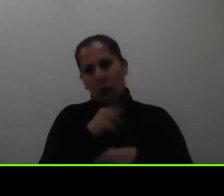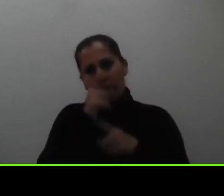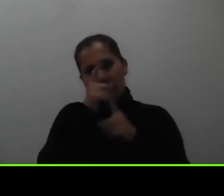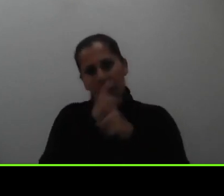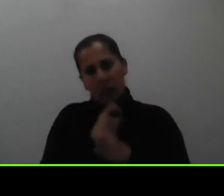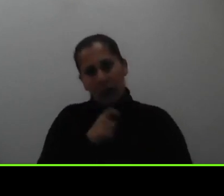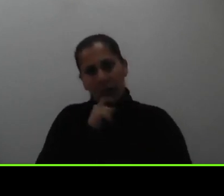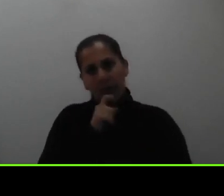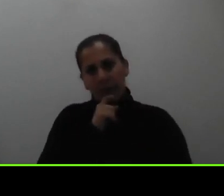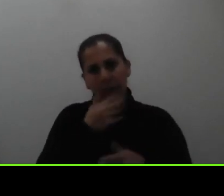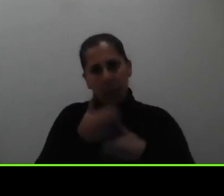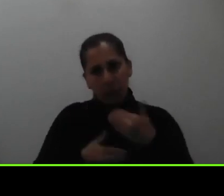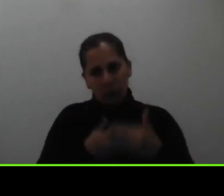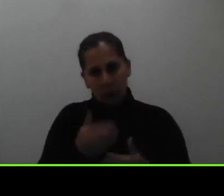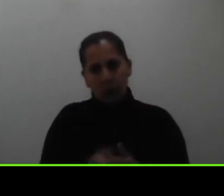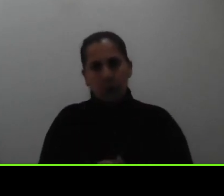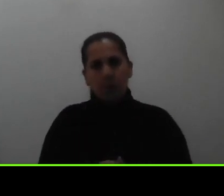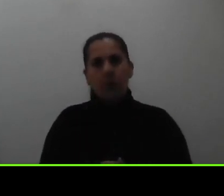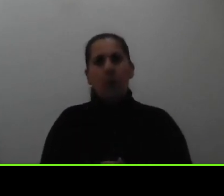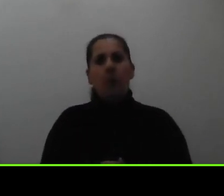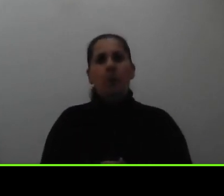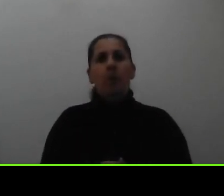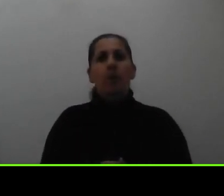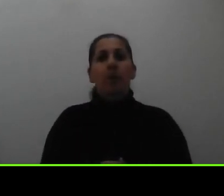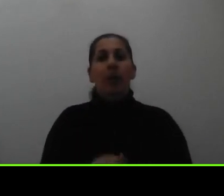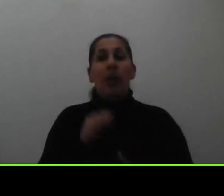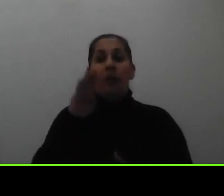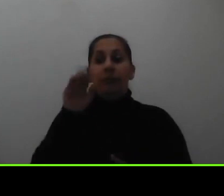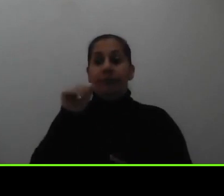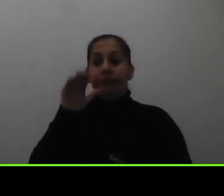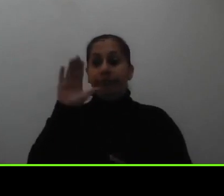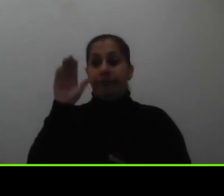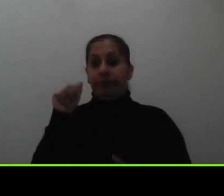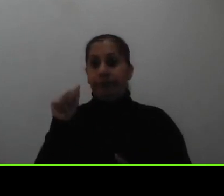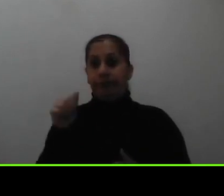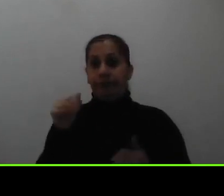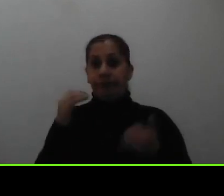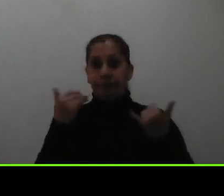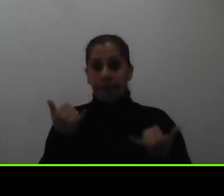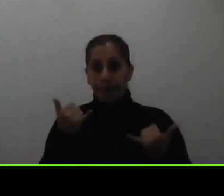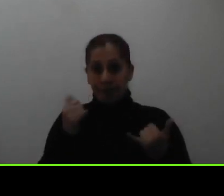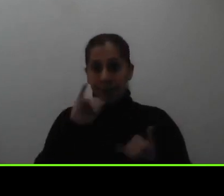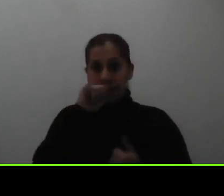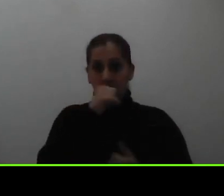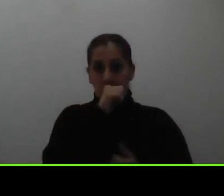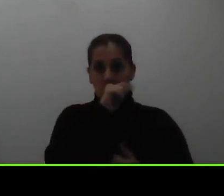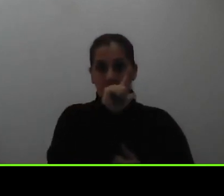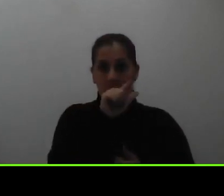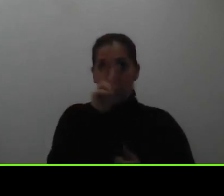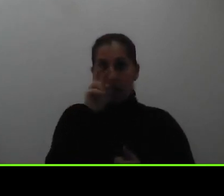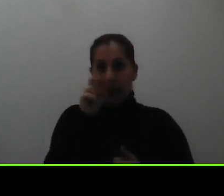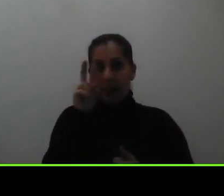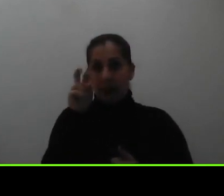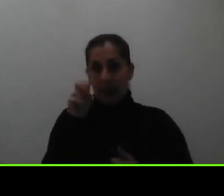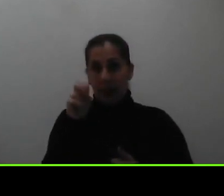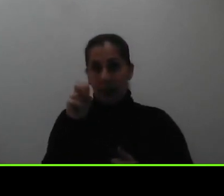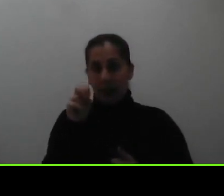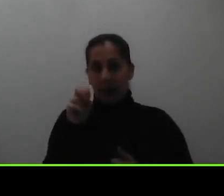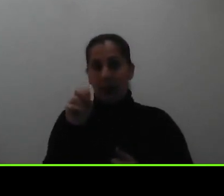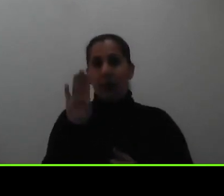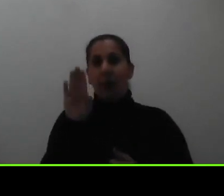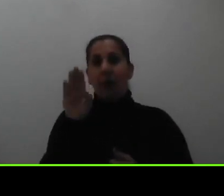aplicación de la beca en este momento julio 2020 la UNED cuenta con dos